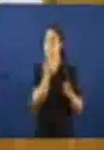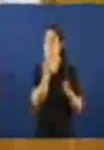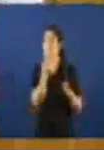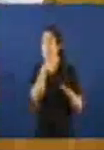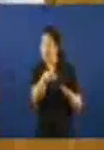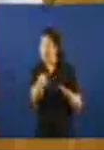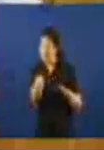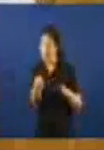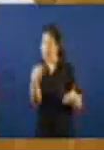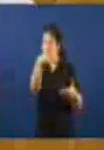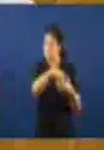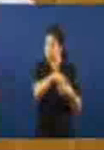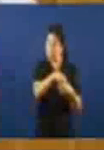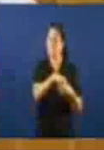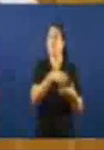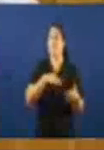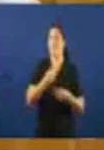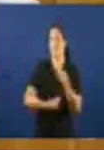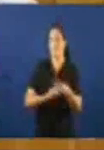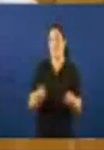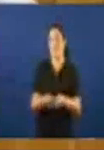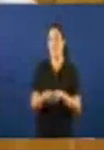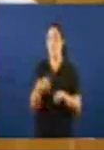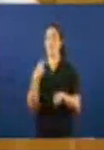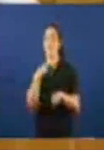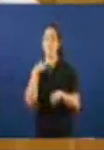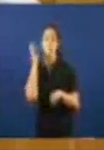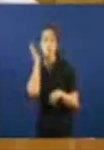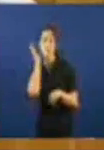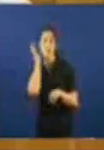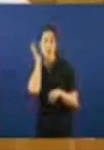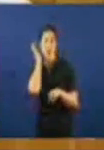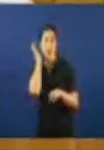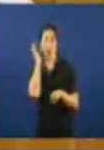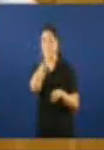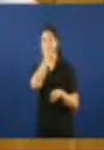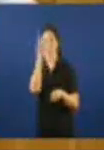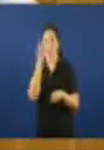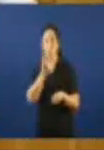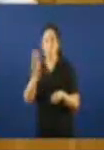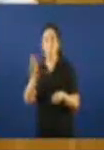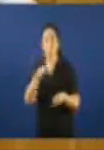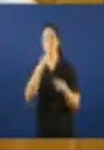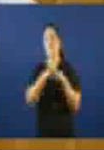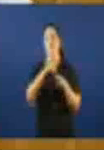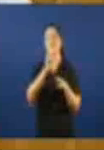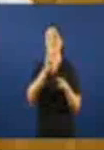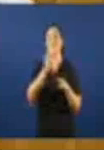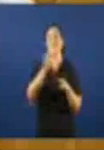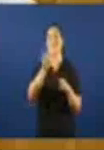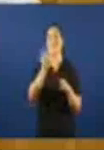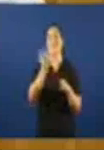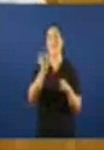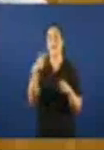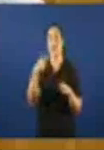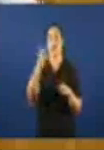deputada madrileña do Partido Popular chamada Teresa Gómez Limón e non Xosé Manuel